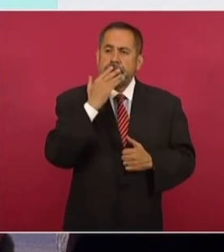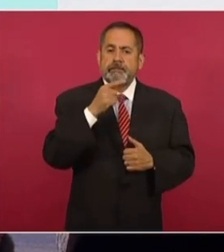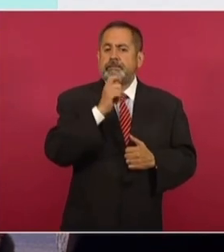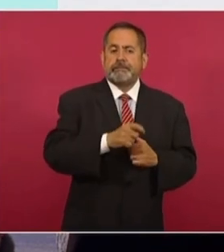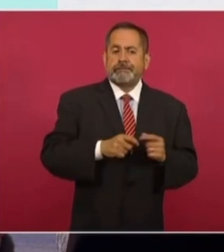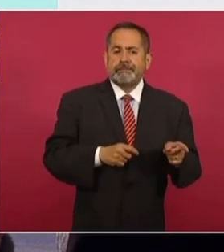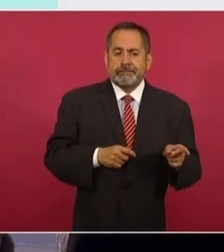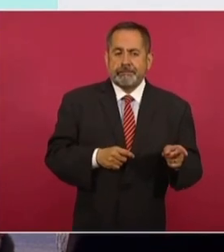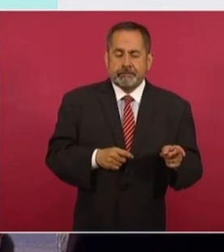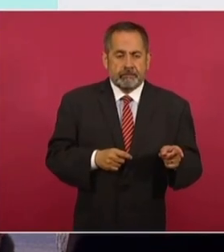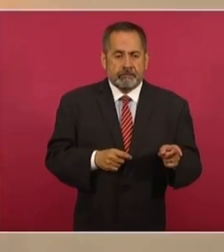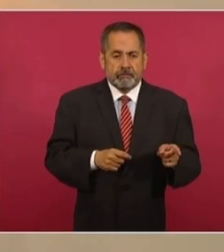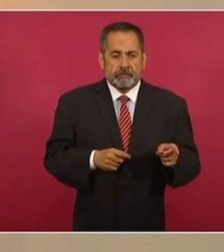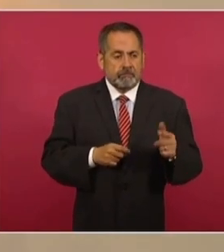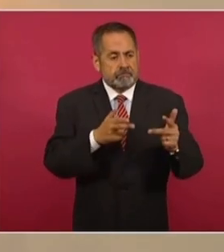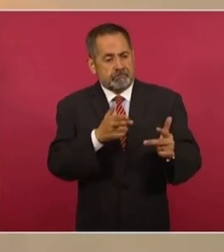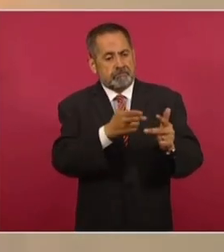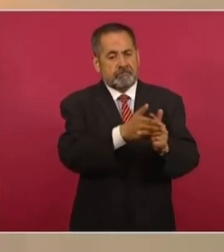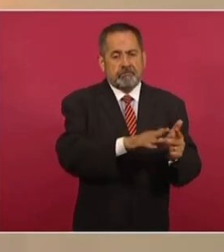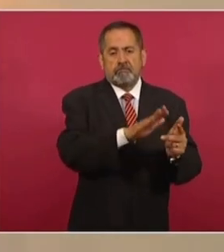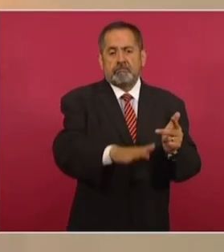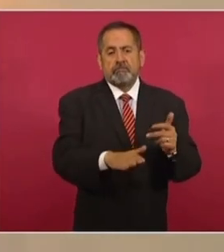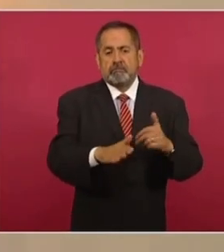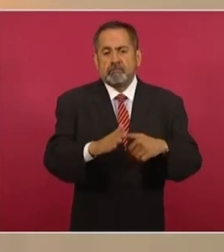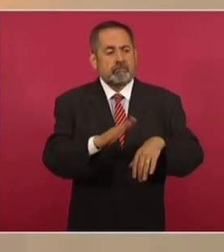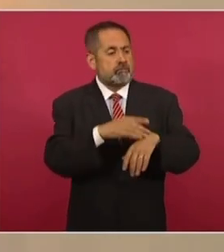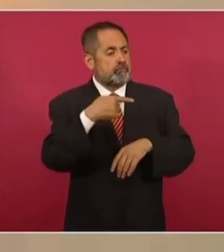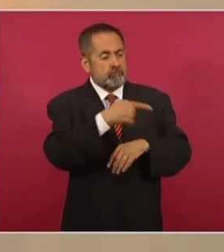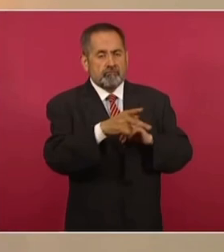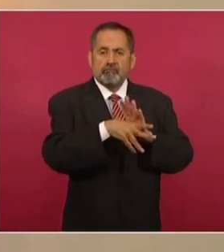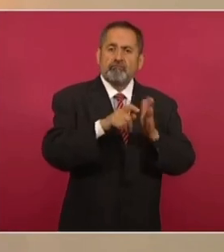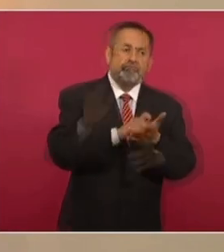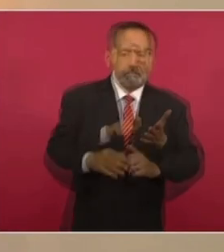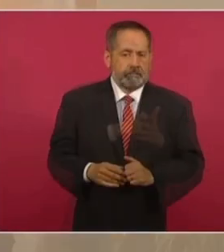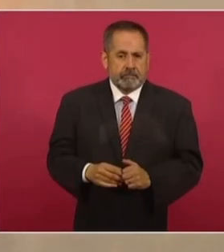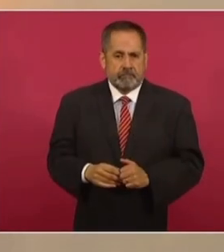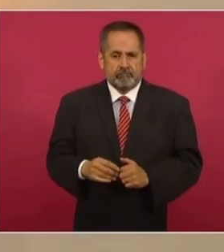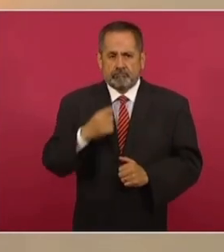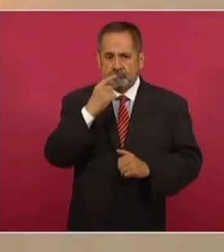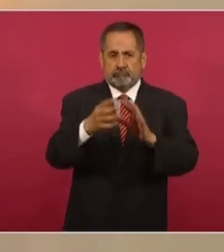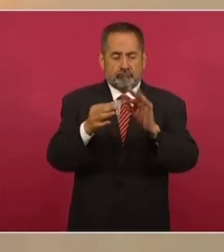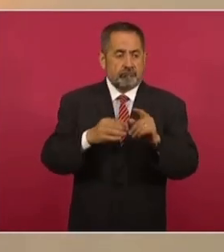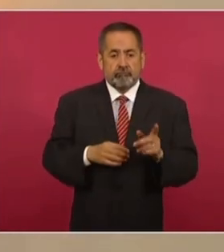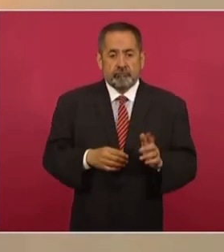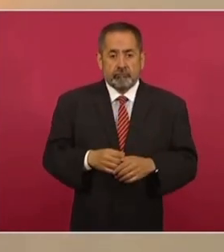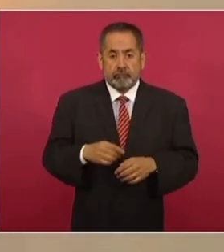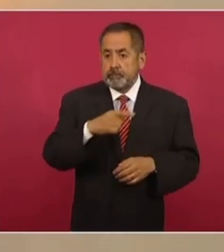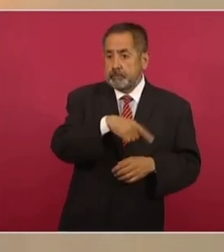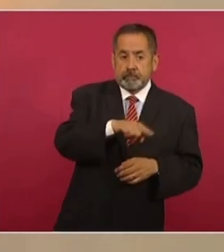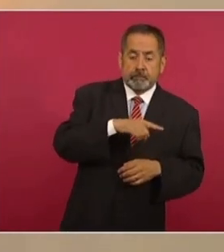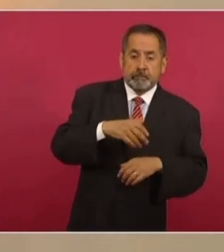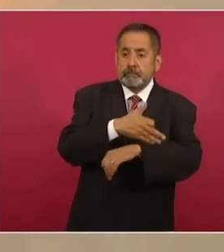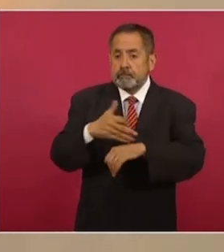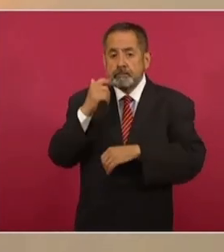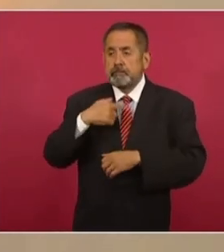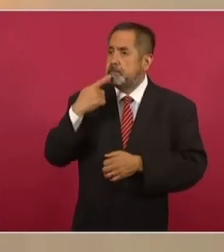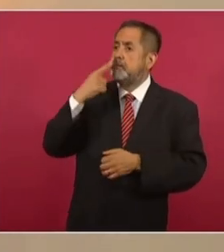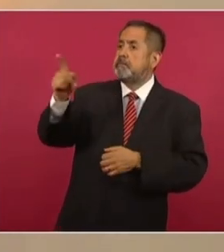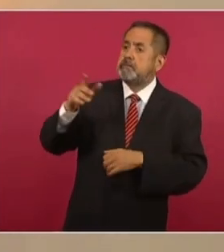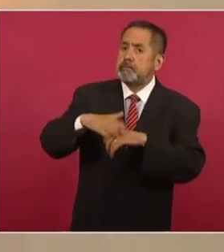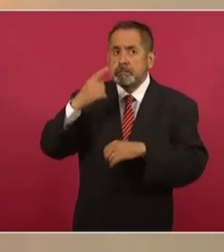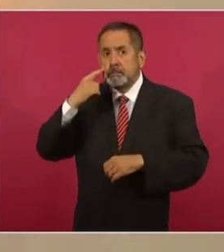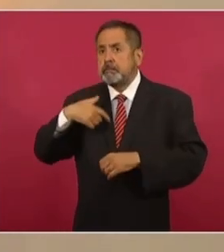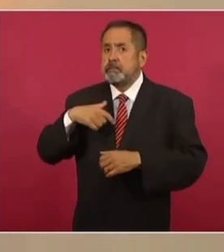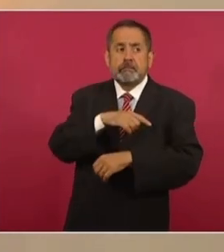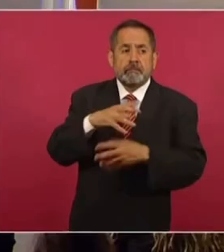presumir que este homicidio esté vinculado a su actividad de carácter periodístico. se denunció por parte de algún familiar o algún